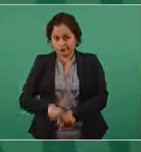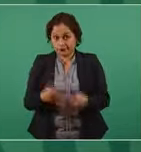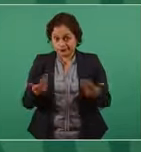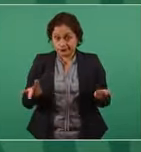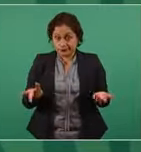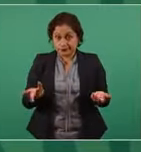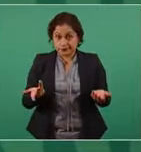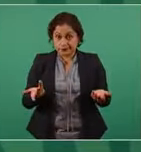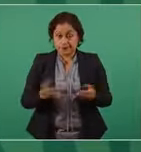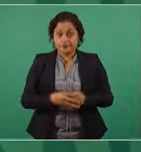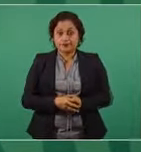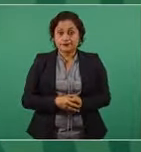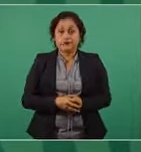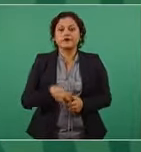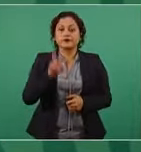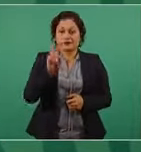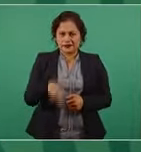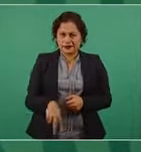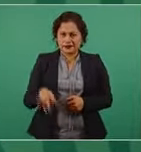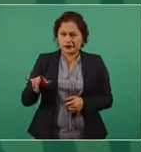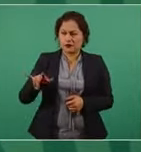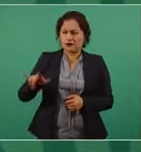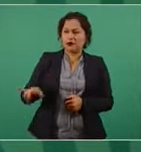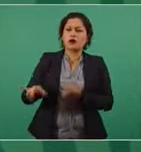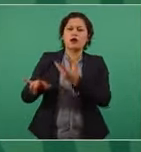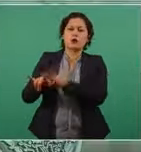Ahorramos millones de pesos.